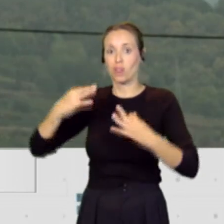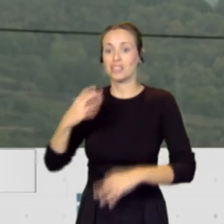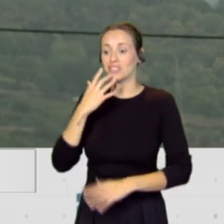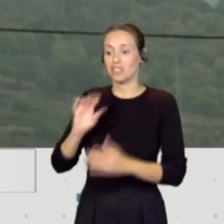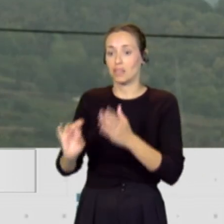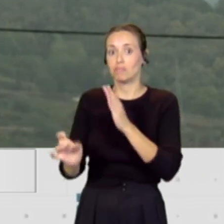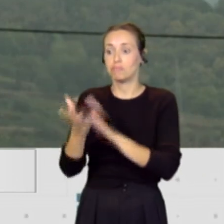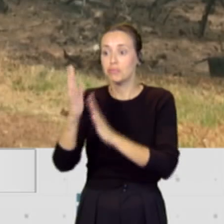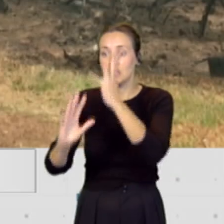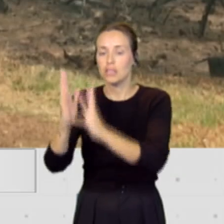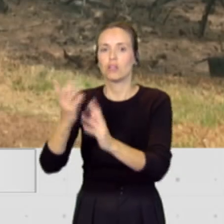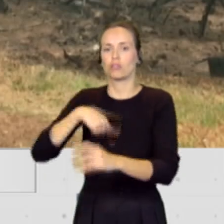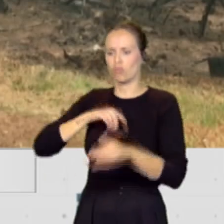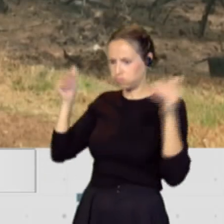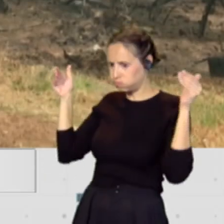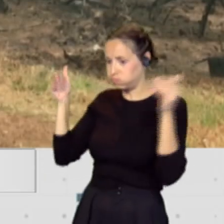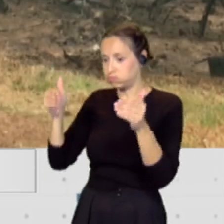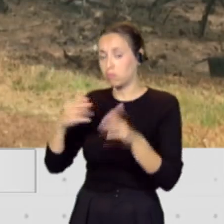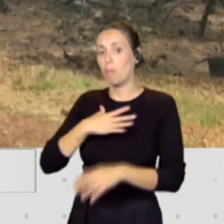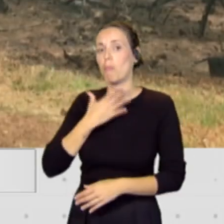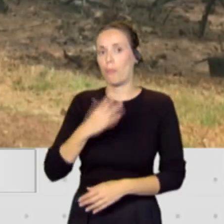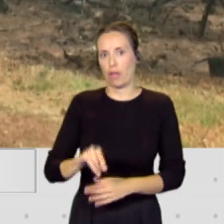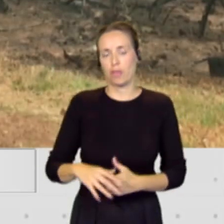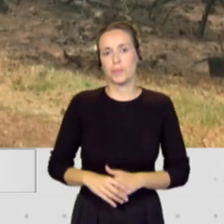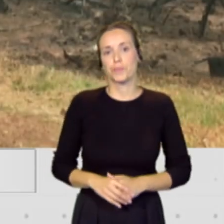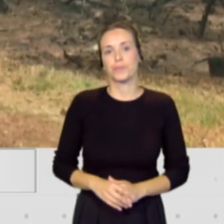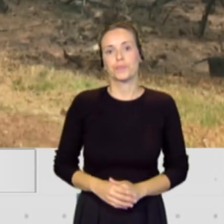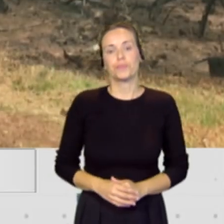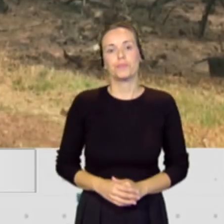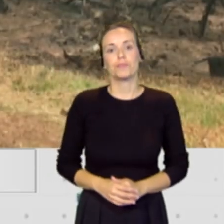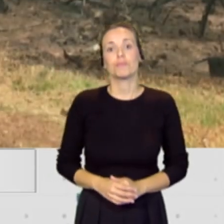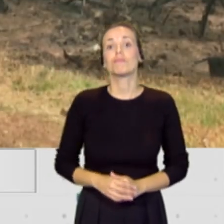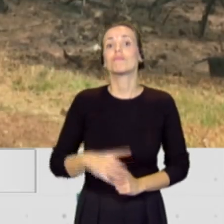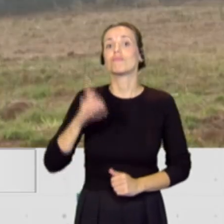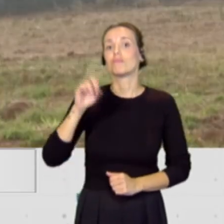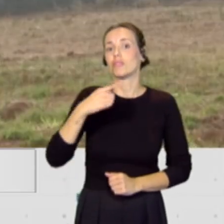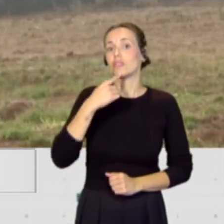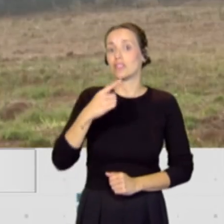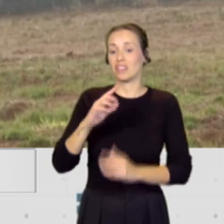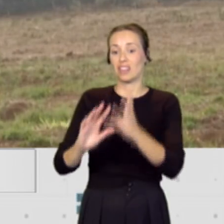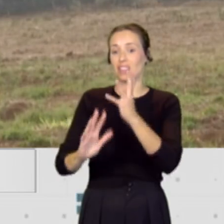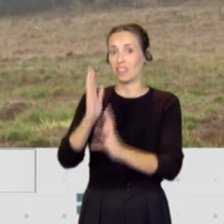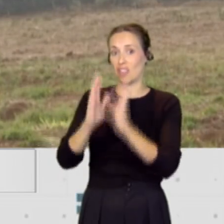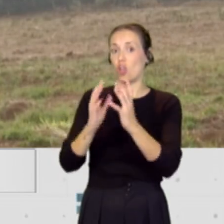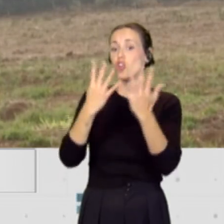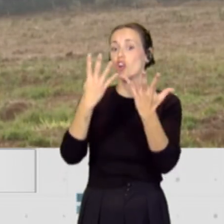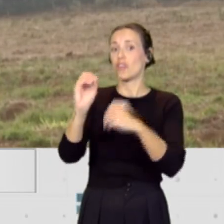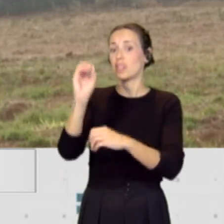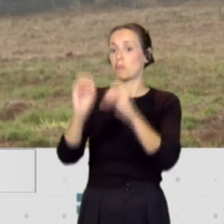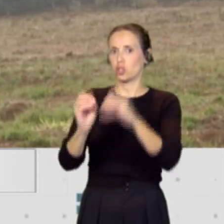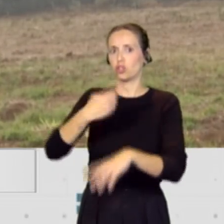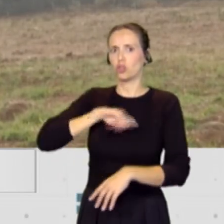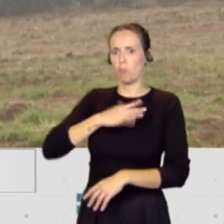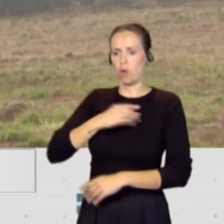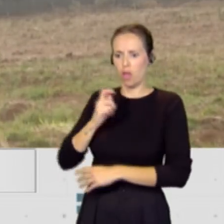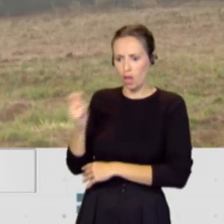actuar. Y también hay que contar que el 90% de los conatos somos capaces de actuar y apagarlos,